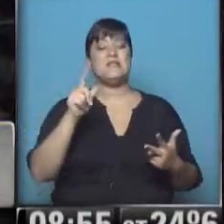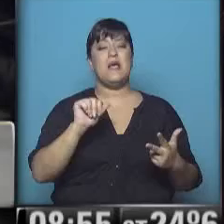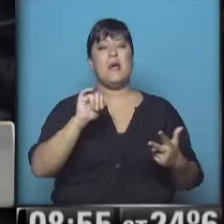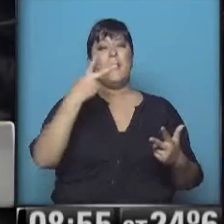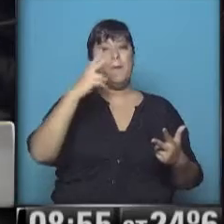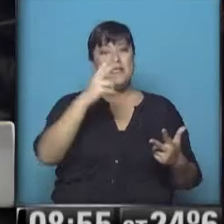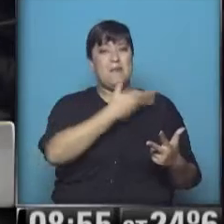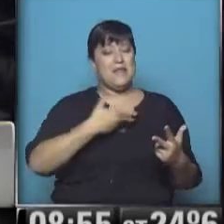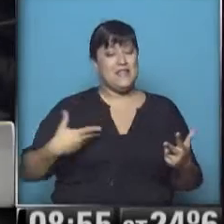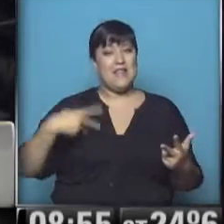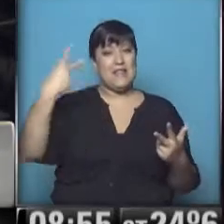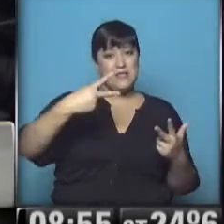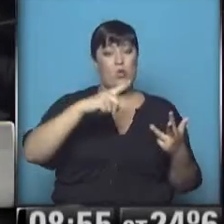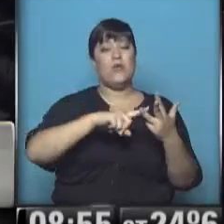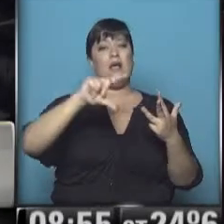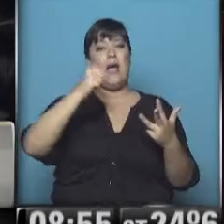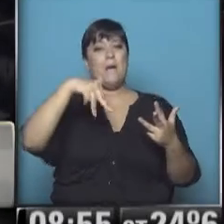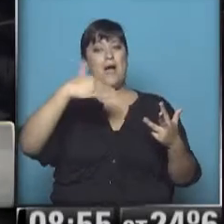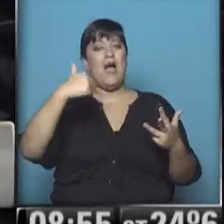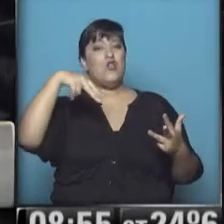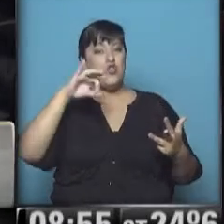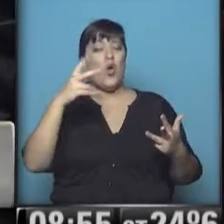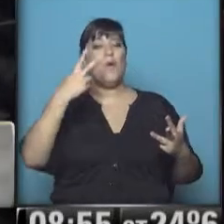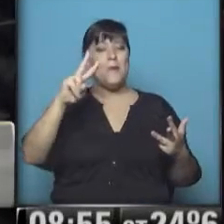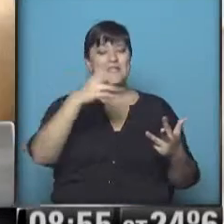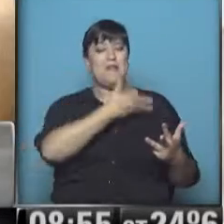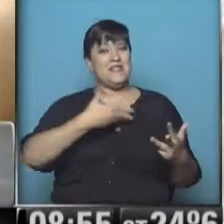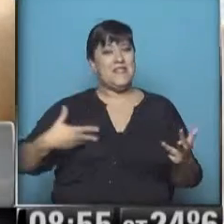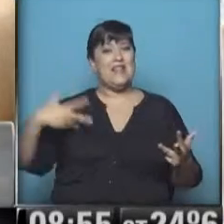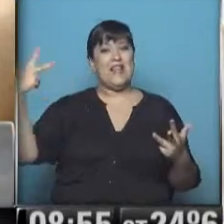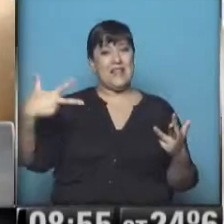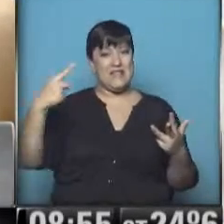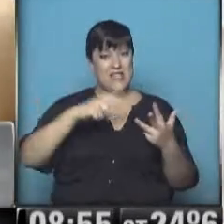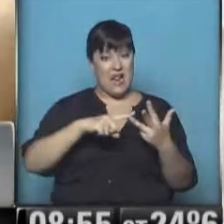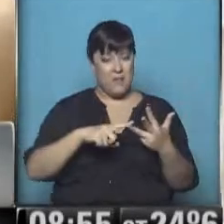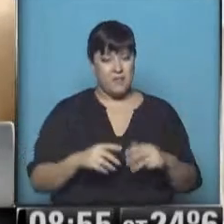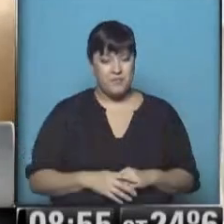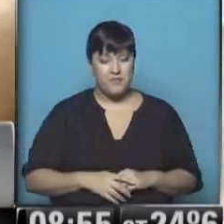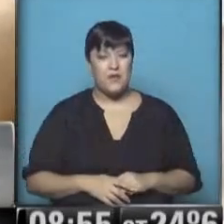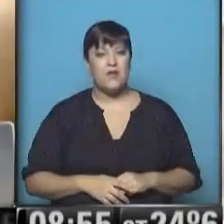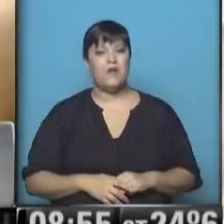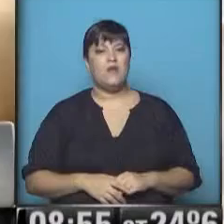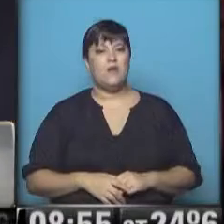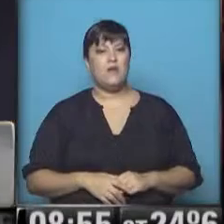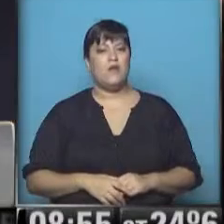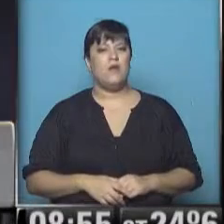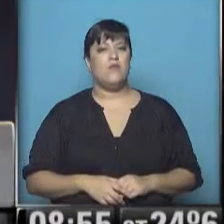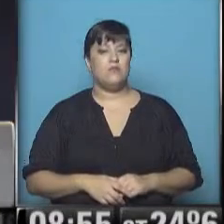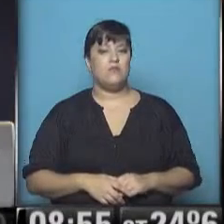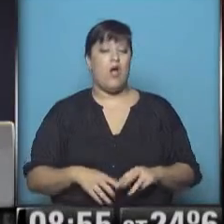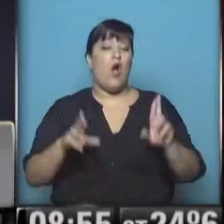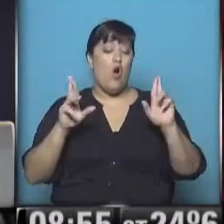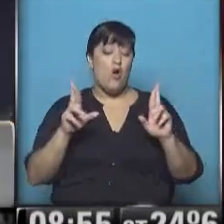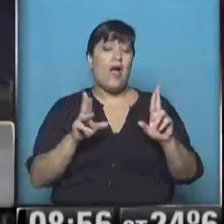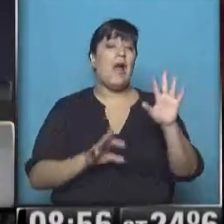Graciela Camaño, vicepresidenta tercera de la Cámara de Diputados de la Nación. Tratamos de servir al proyecto de país,